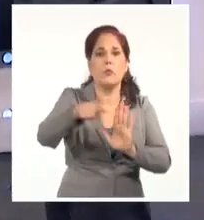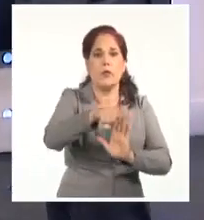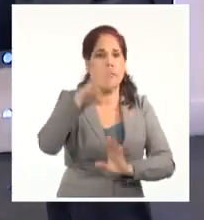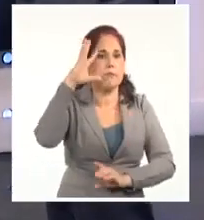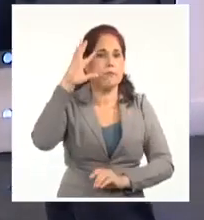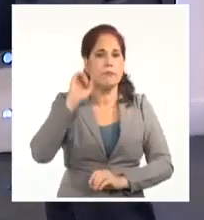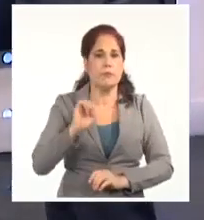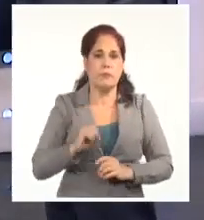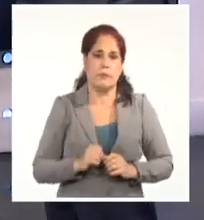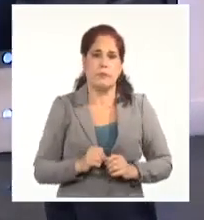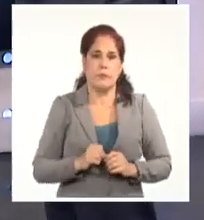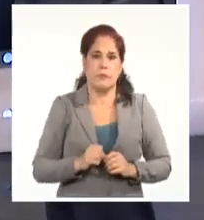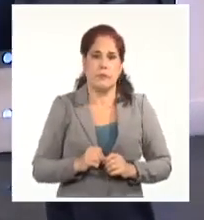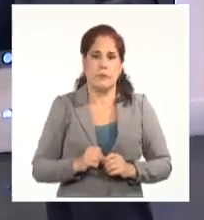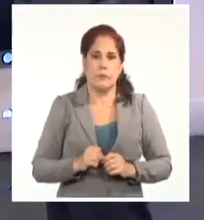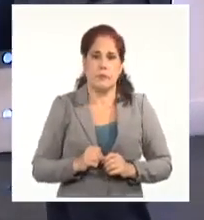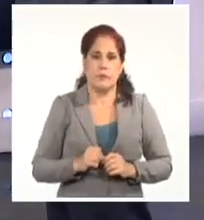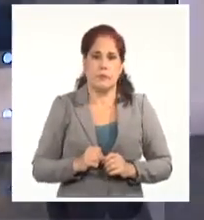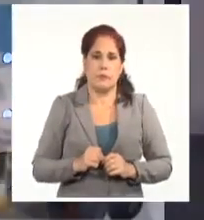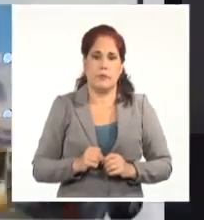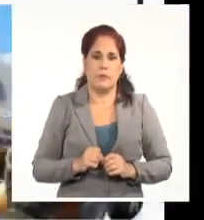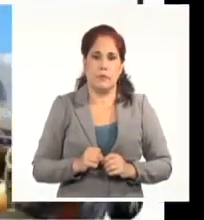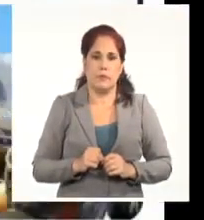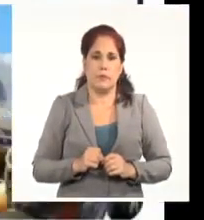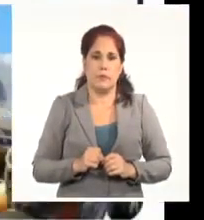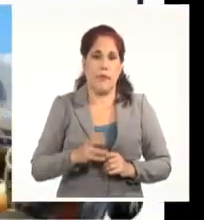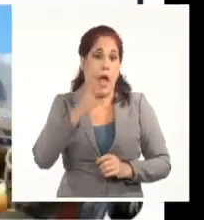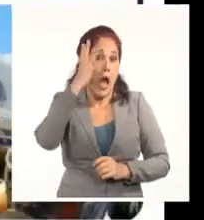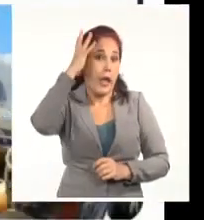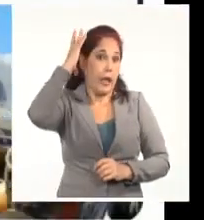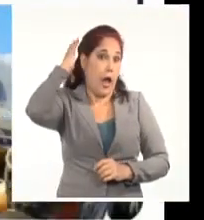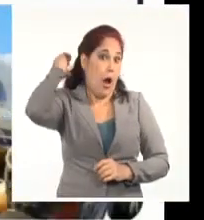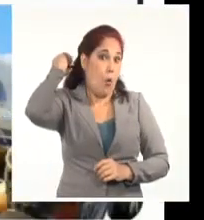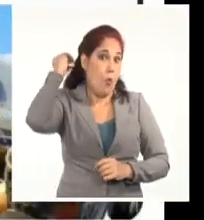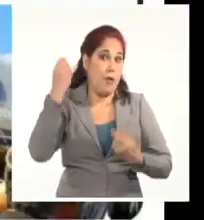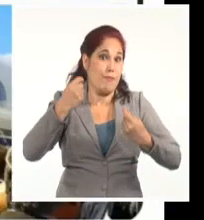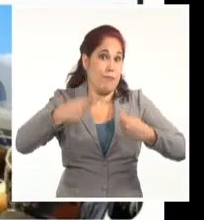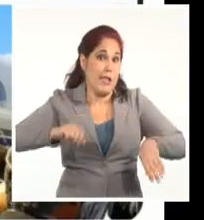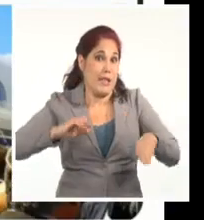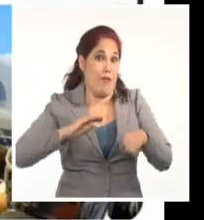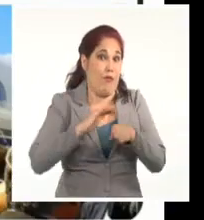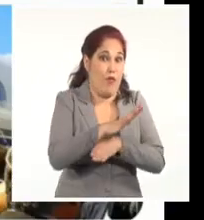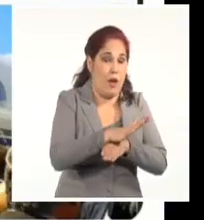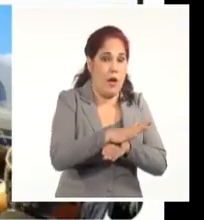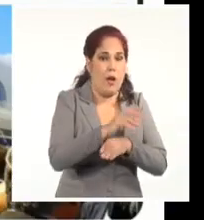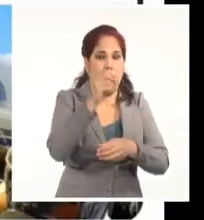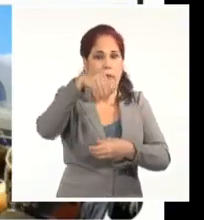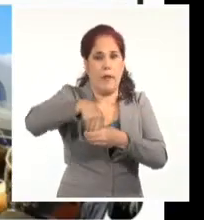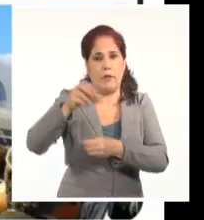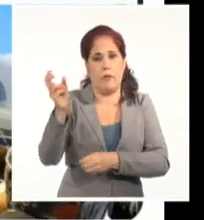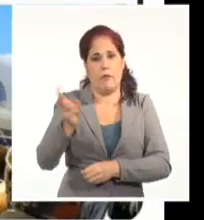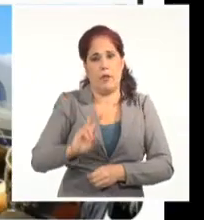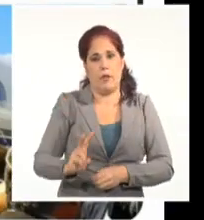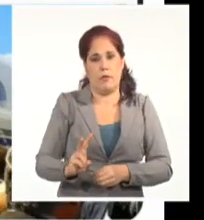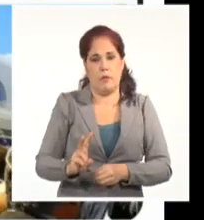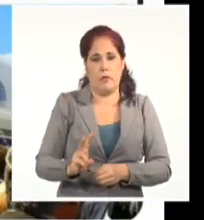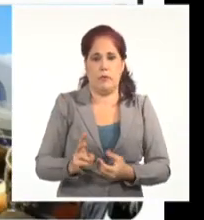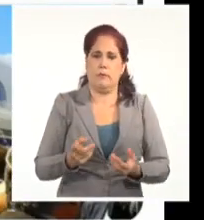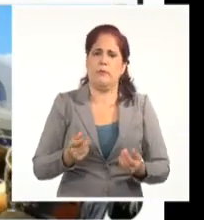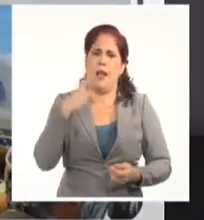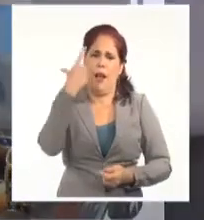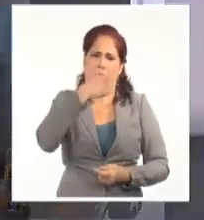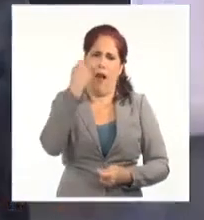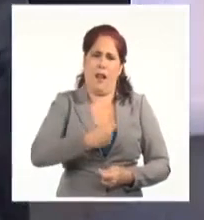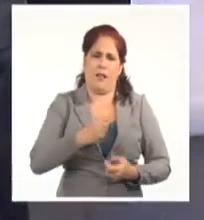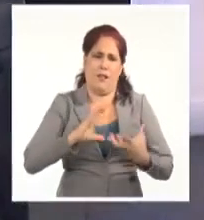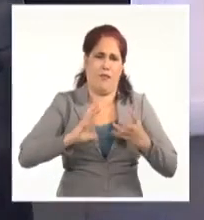Están promoviendo la noticia de que Raúl abandonó nuestro país con destino a Venezuela. Cualquiera que conozca el carácter, el